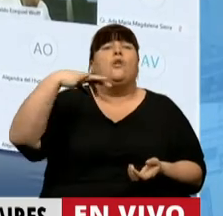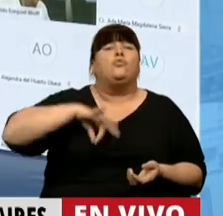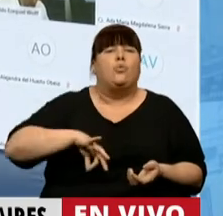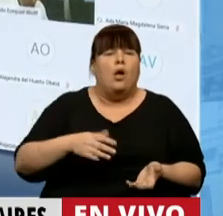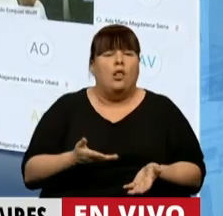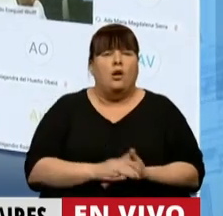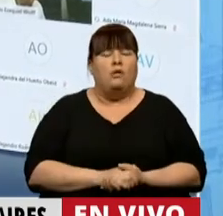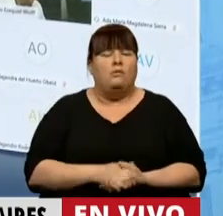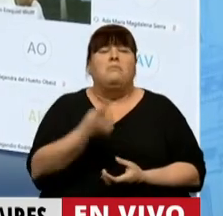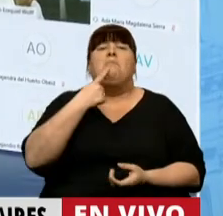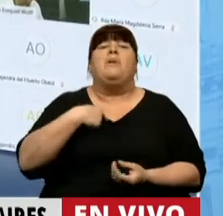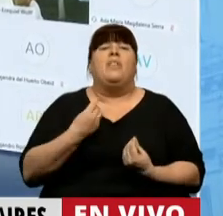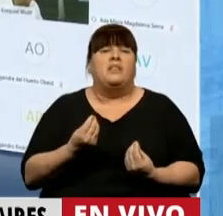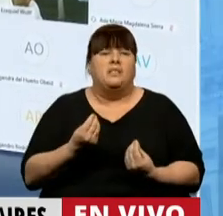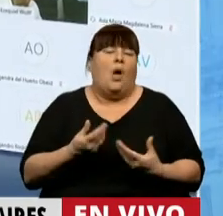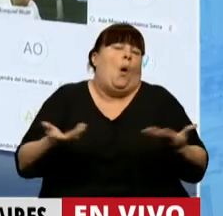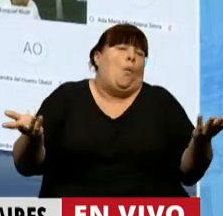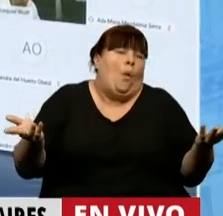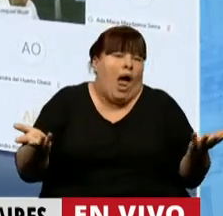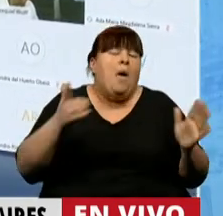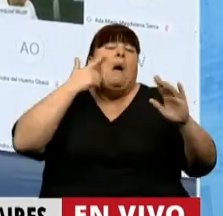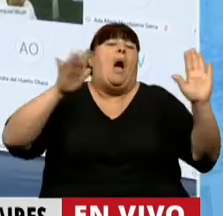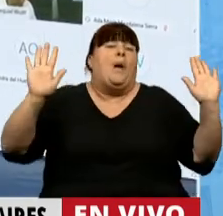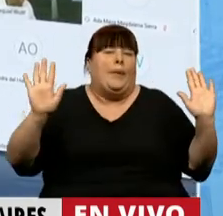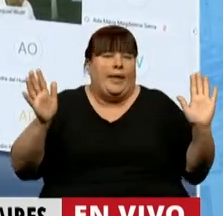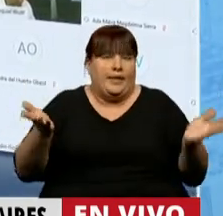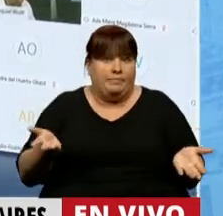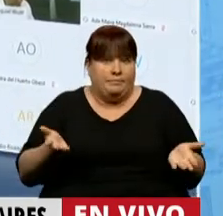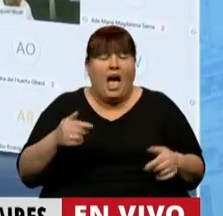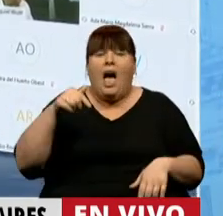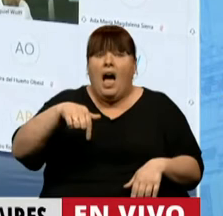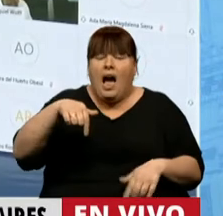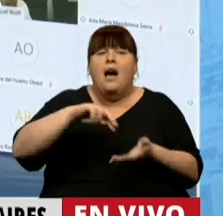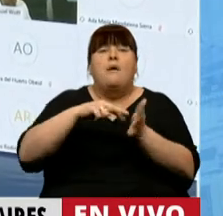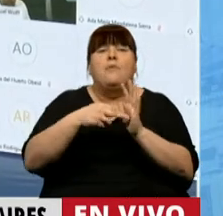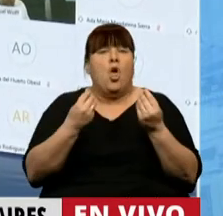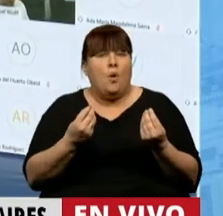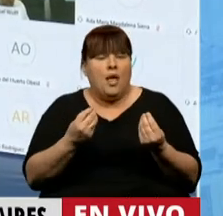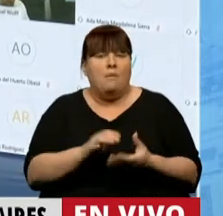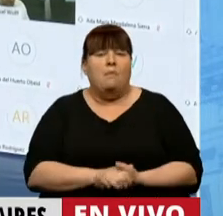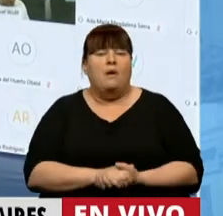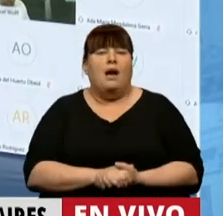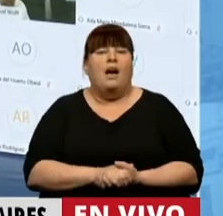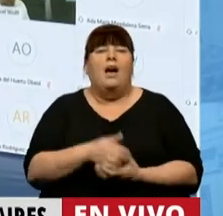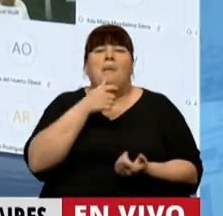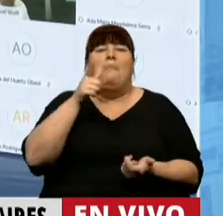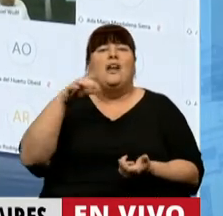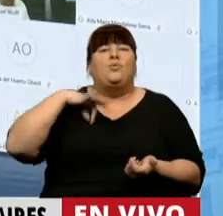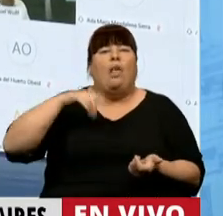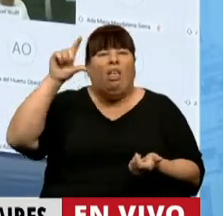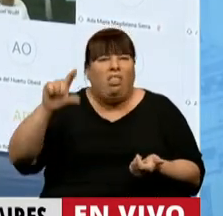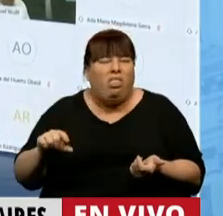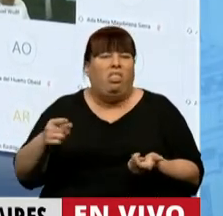salarios la respuesta fue bueno, veremos. Y acá el problema es que la desvalorización de los